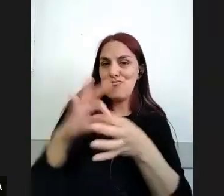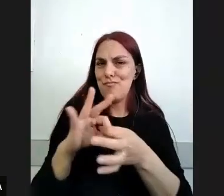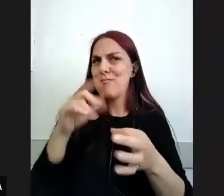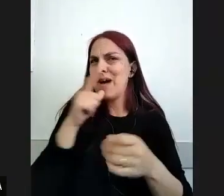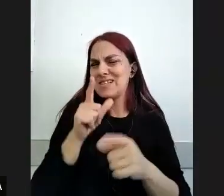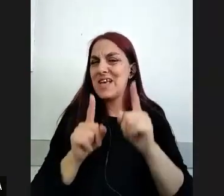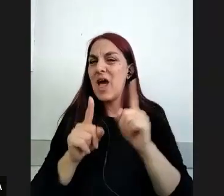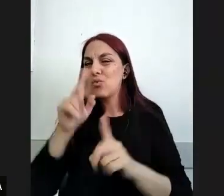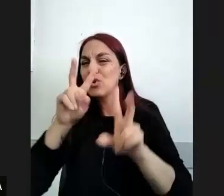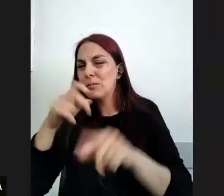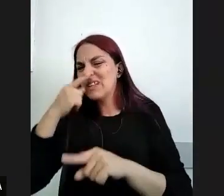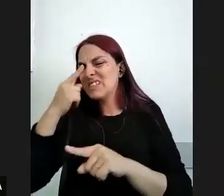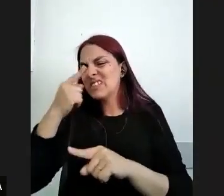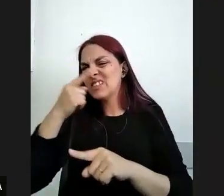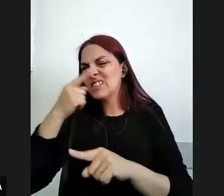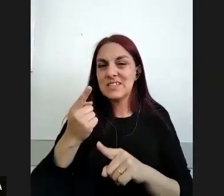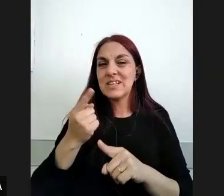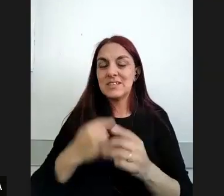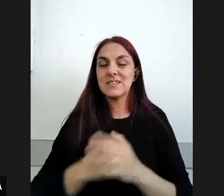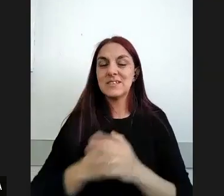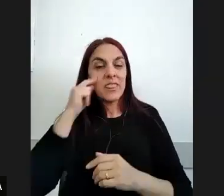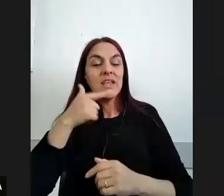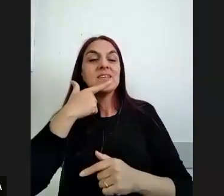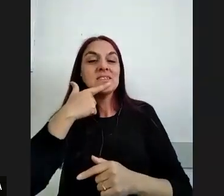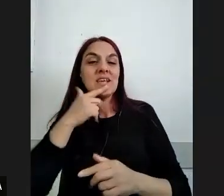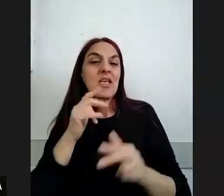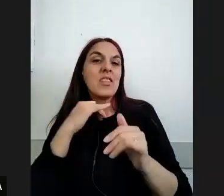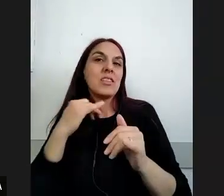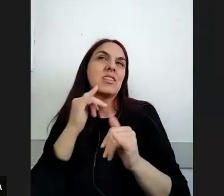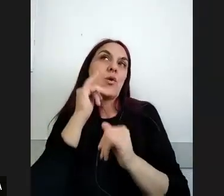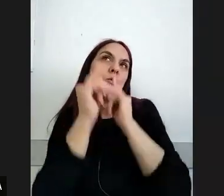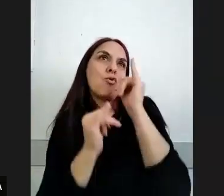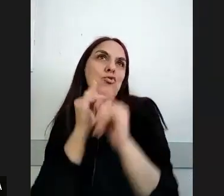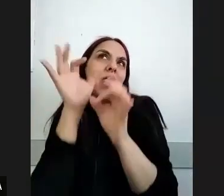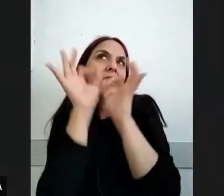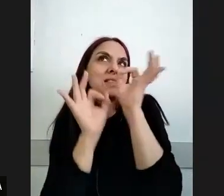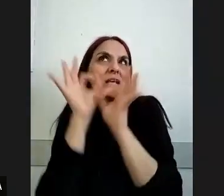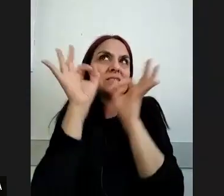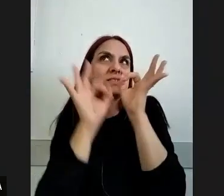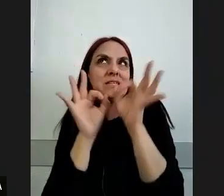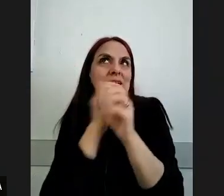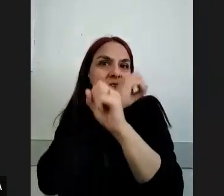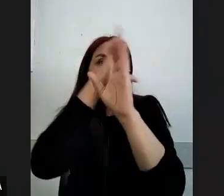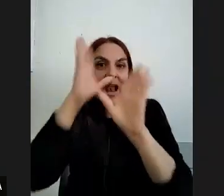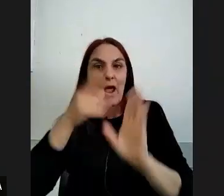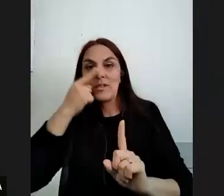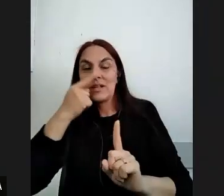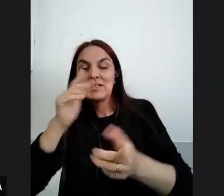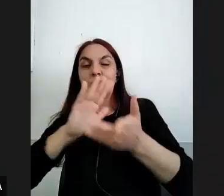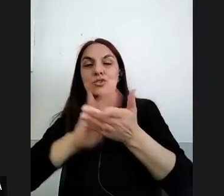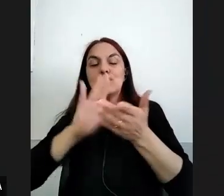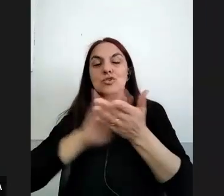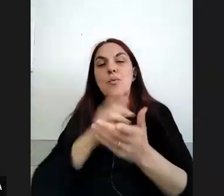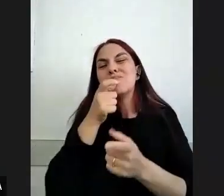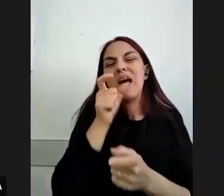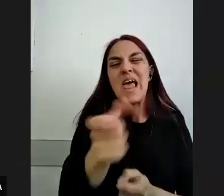interesantes que DRIS desarrolló con un detalle digamos muy muy interesante en términos de las conceptualizaciones